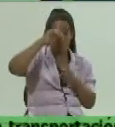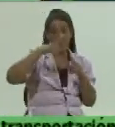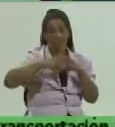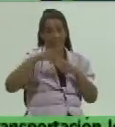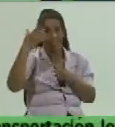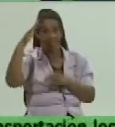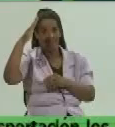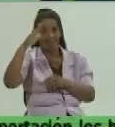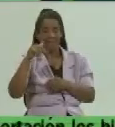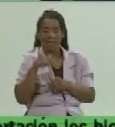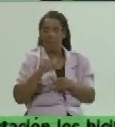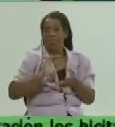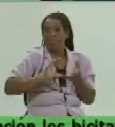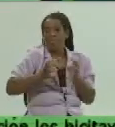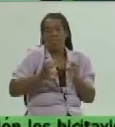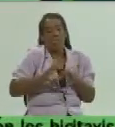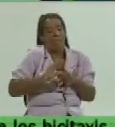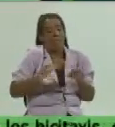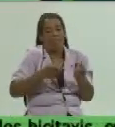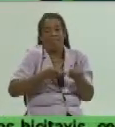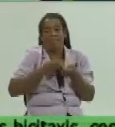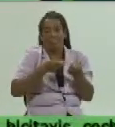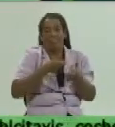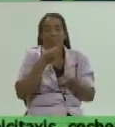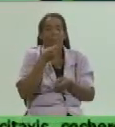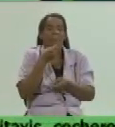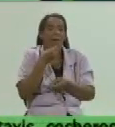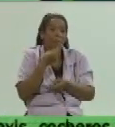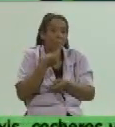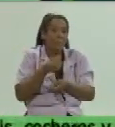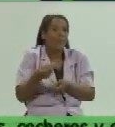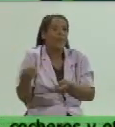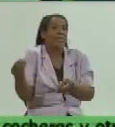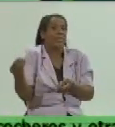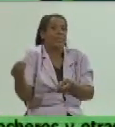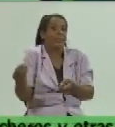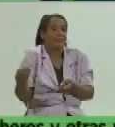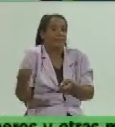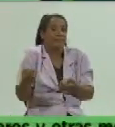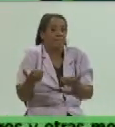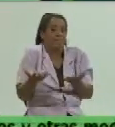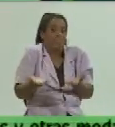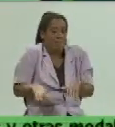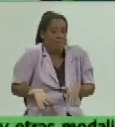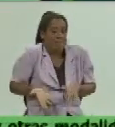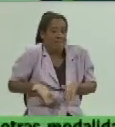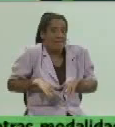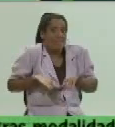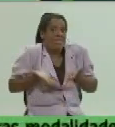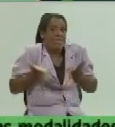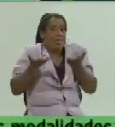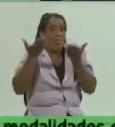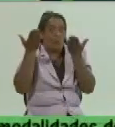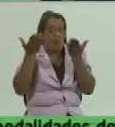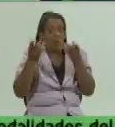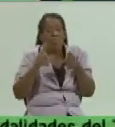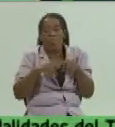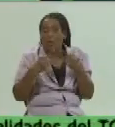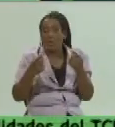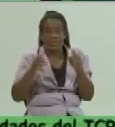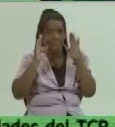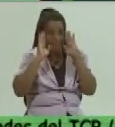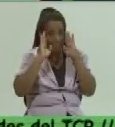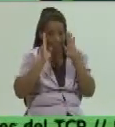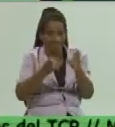el sector también para poder oxigenarse desde el punto de vista de su desarrollo y por lo tanto tenemos que enmarcarlo en las más de